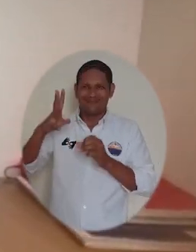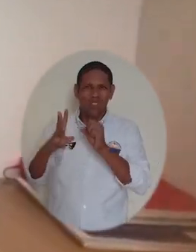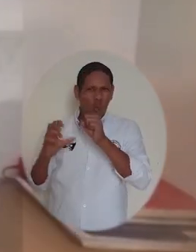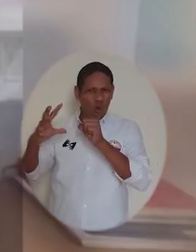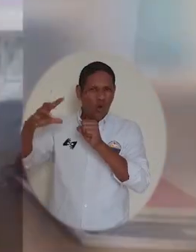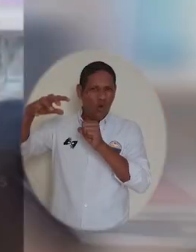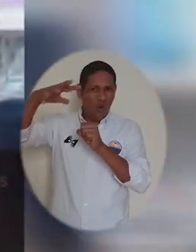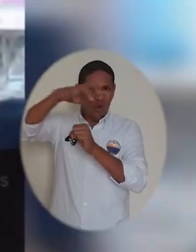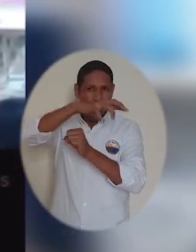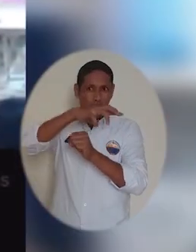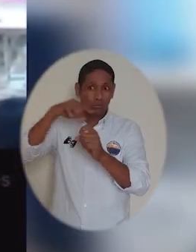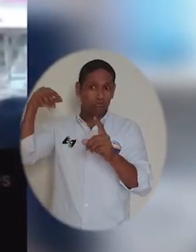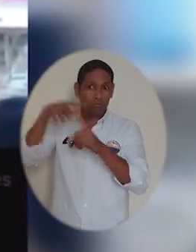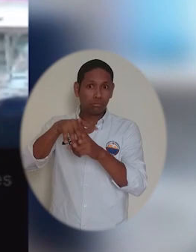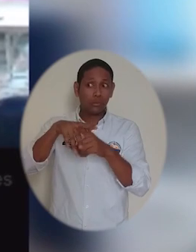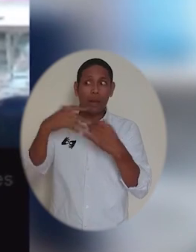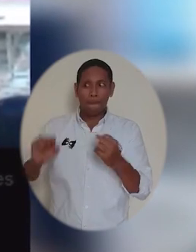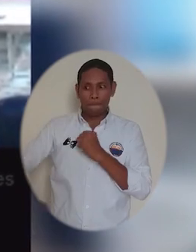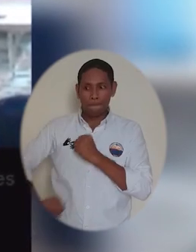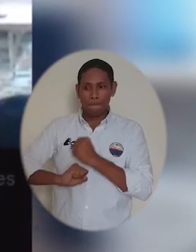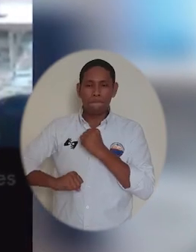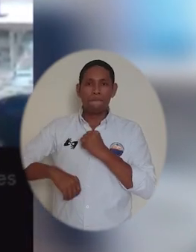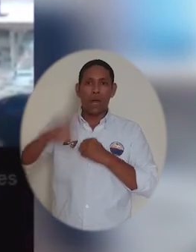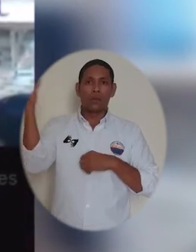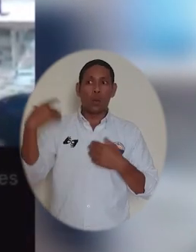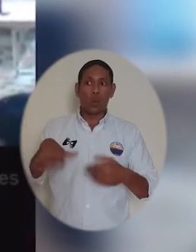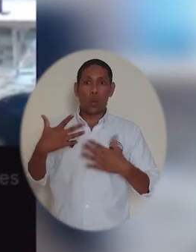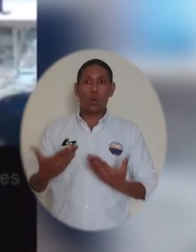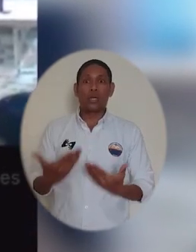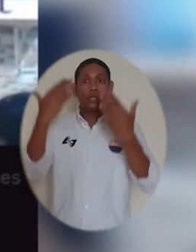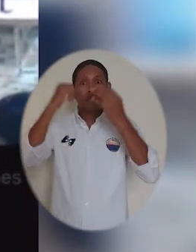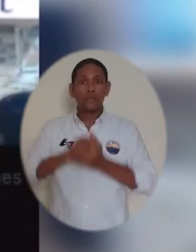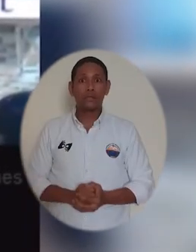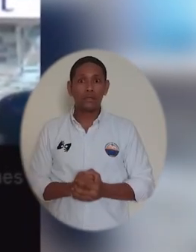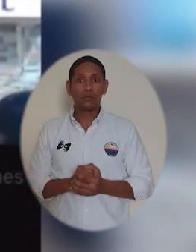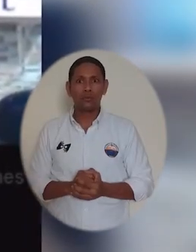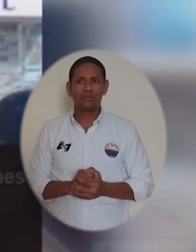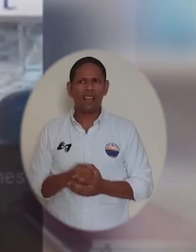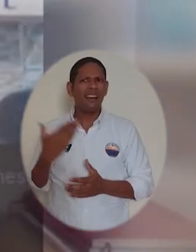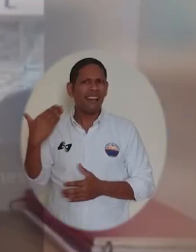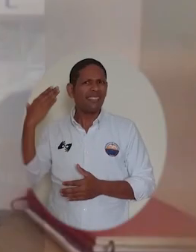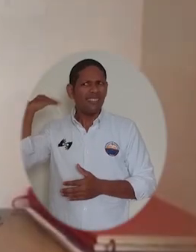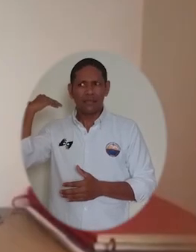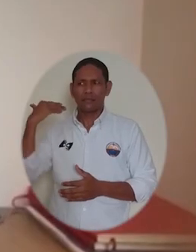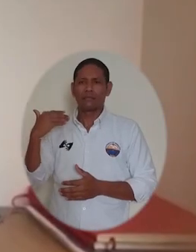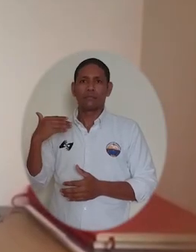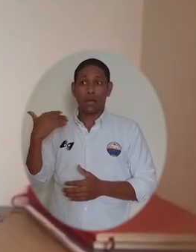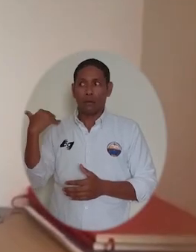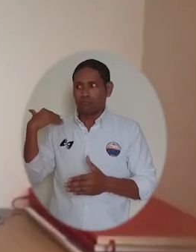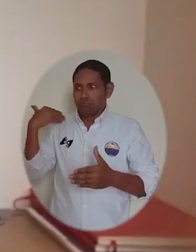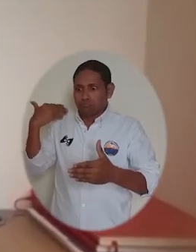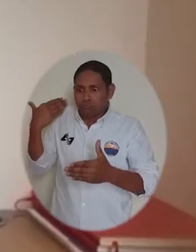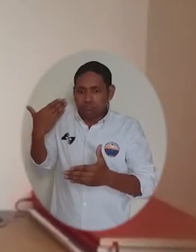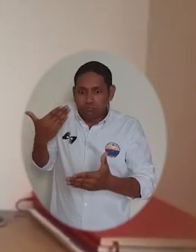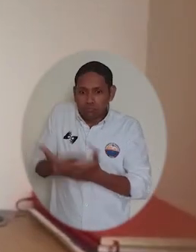en el marco de la emergencia del COVID-19. ¿Por qué? Porque desde ya hace un buen